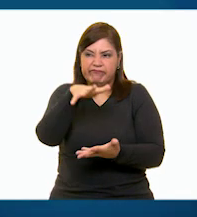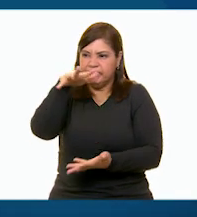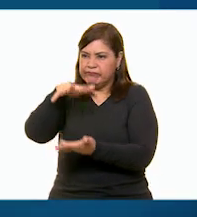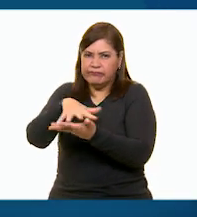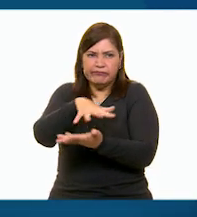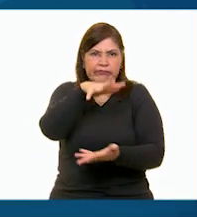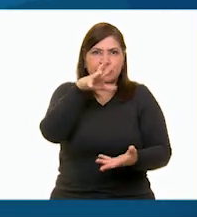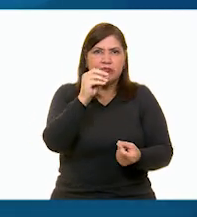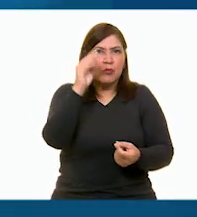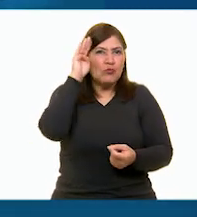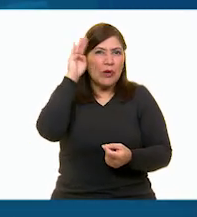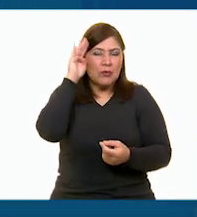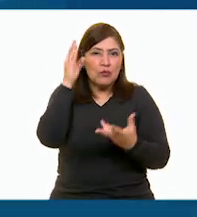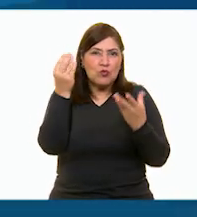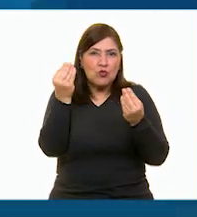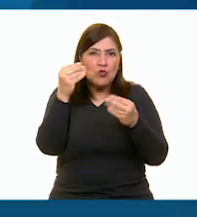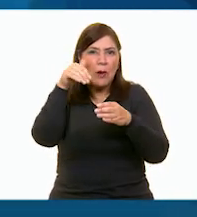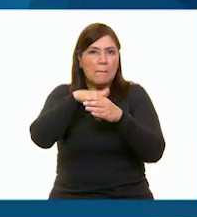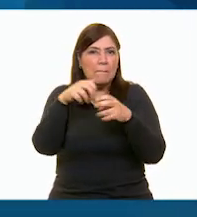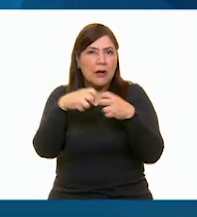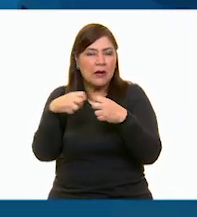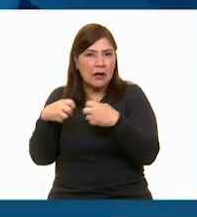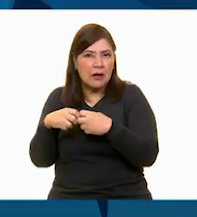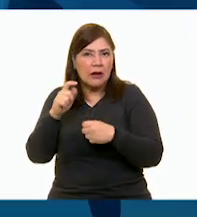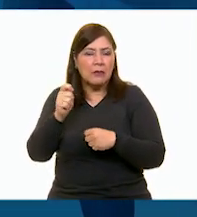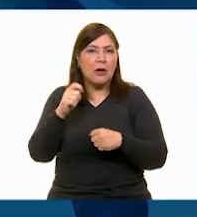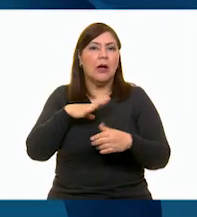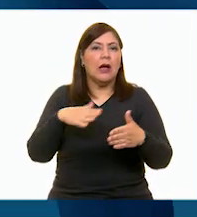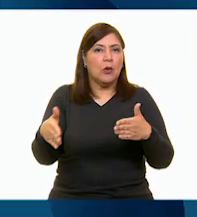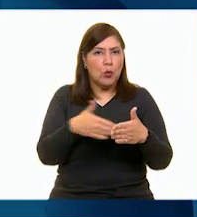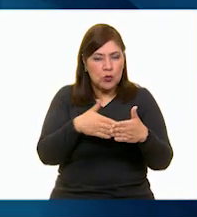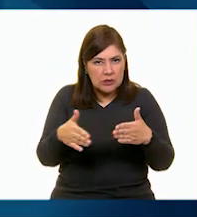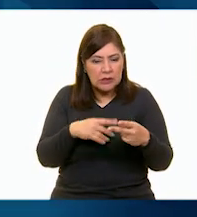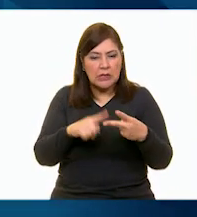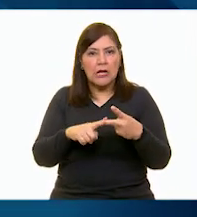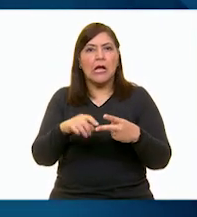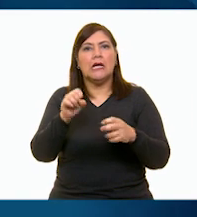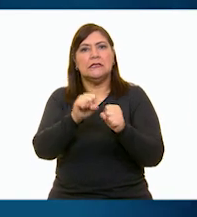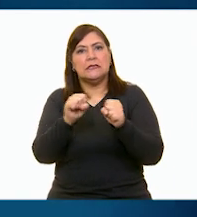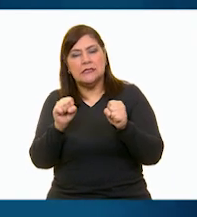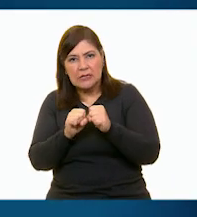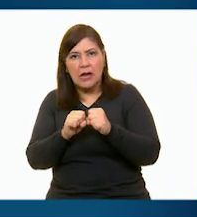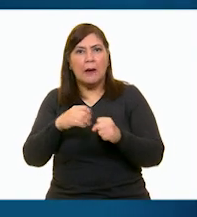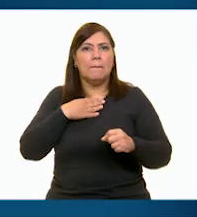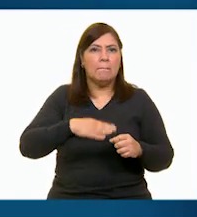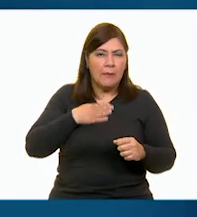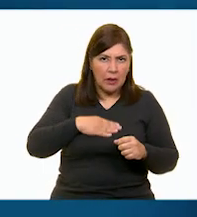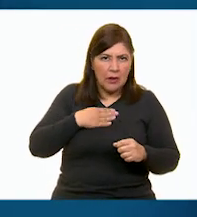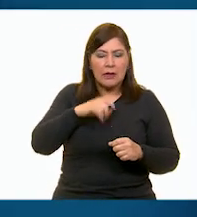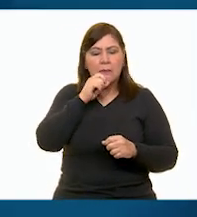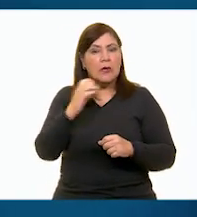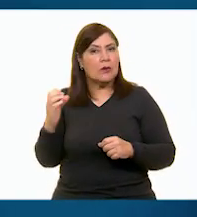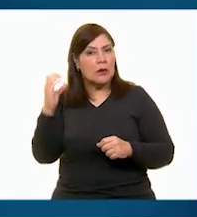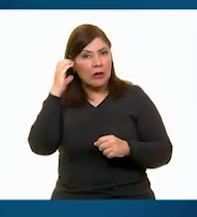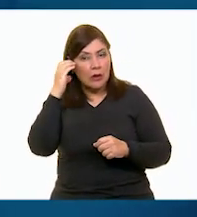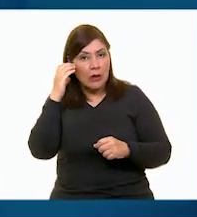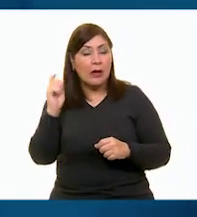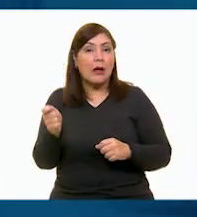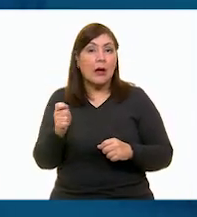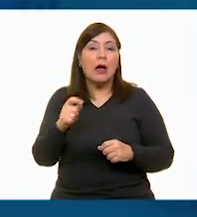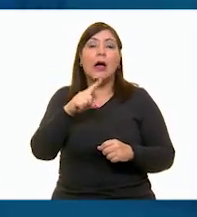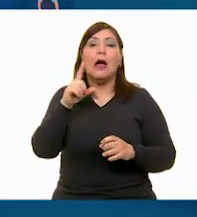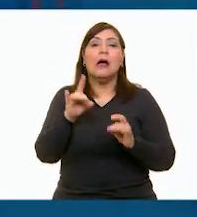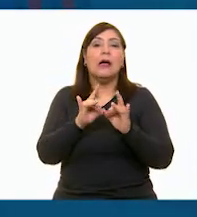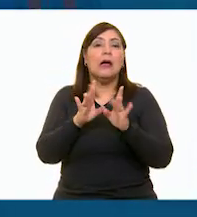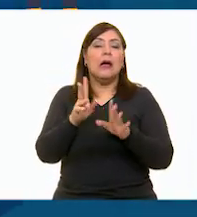Se inundó por completo la cocina, luego la sala, el baño y la recama. Hasta que